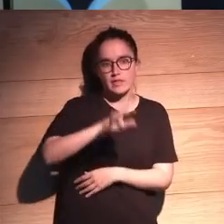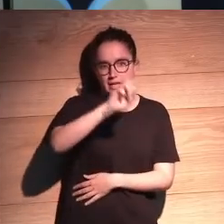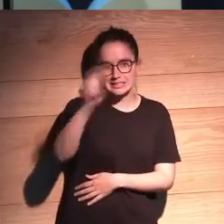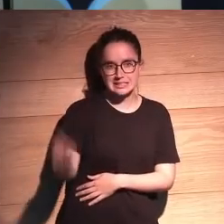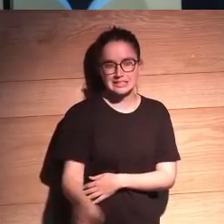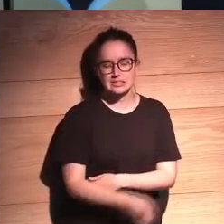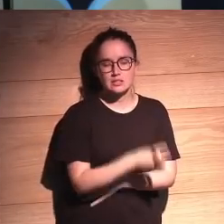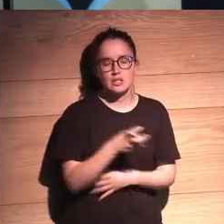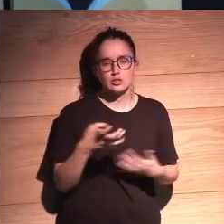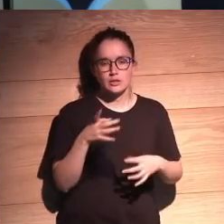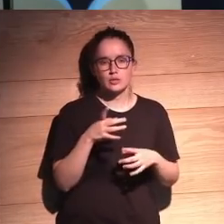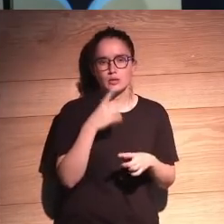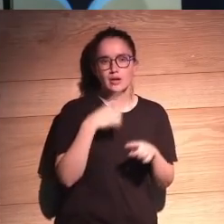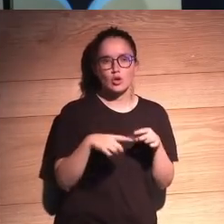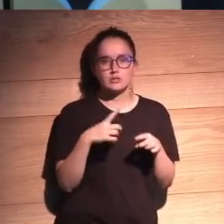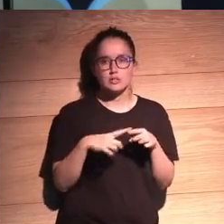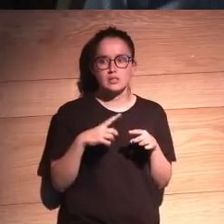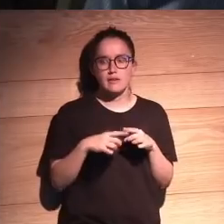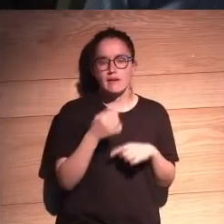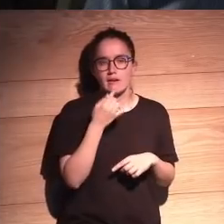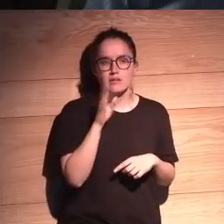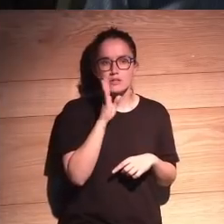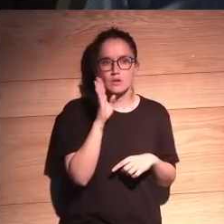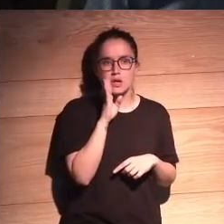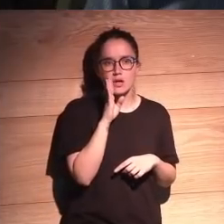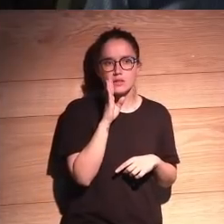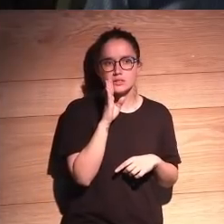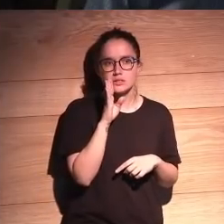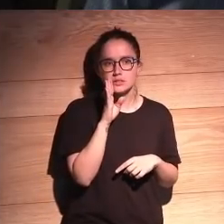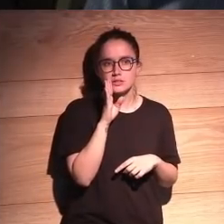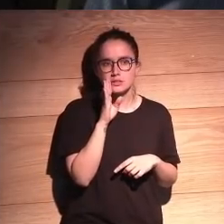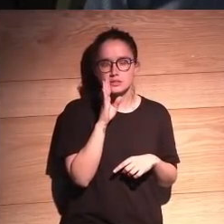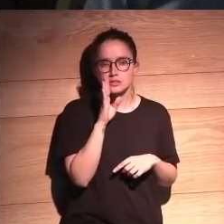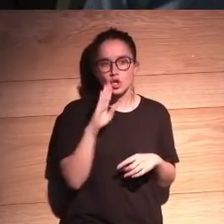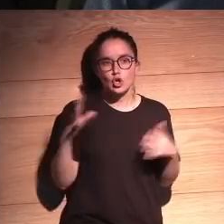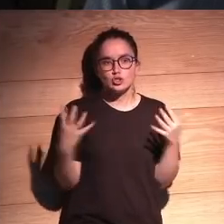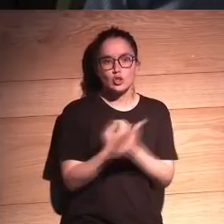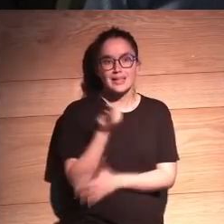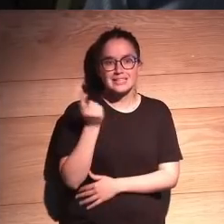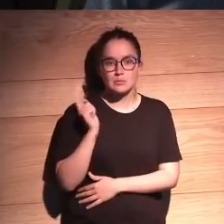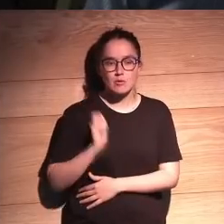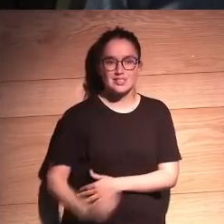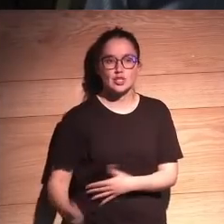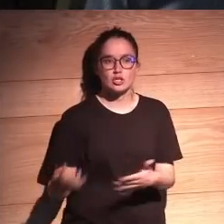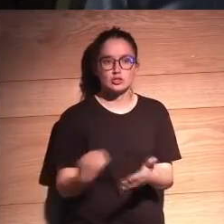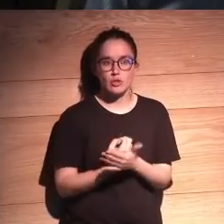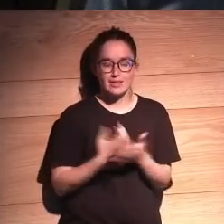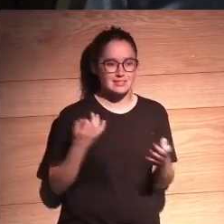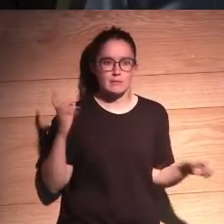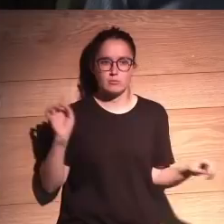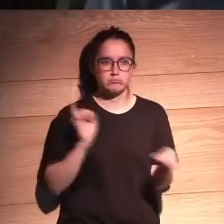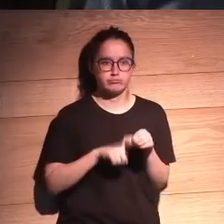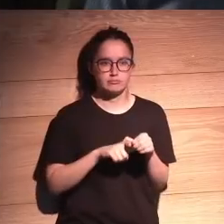entonces volviendo a una cosa que ha comentado antes sobre que todas las profesiones en el fondo van a estar